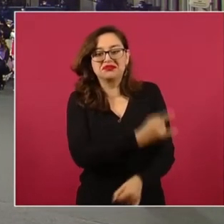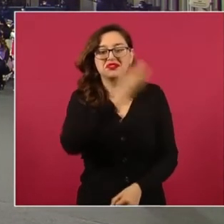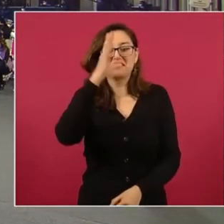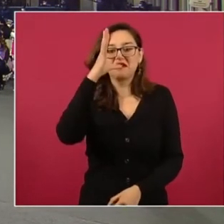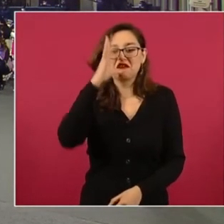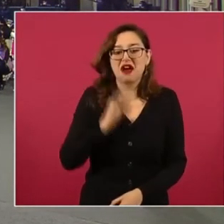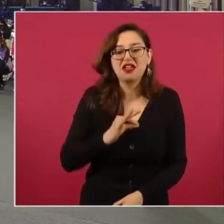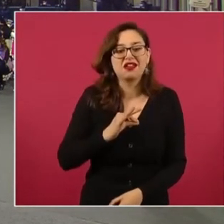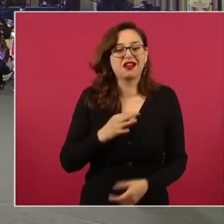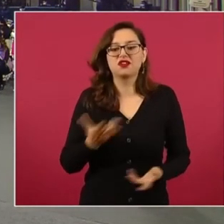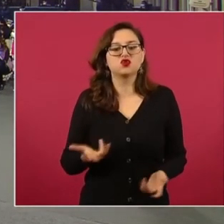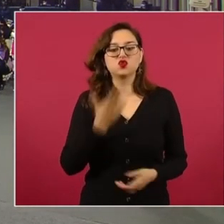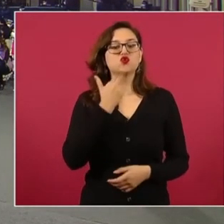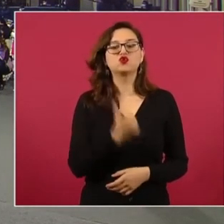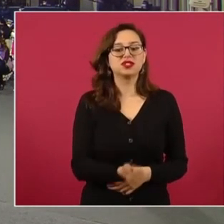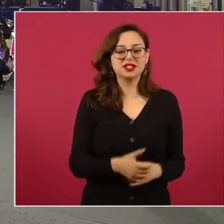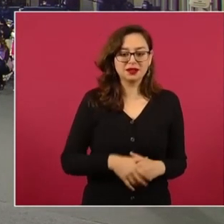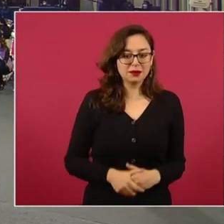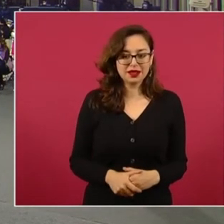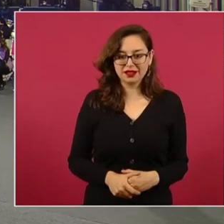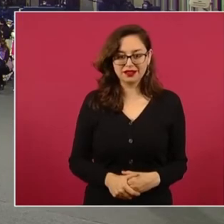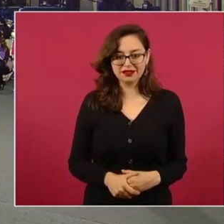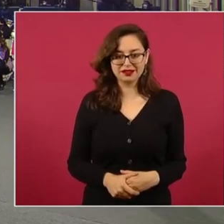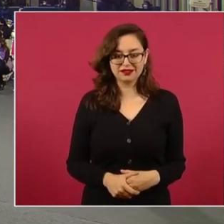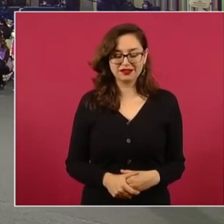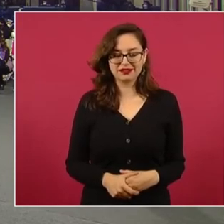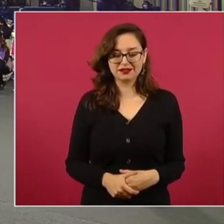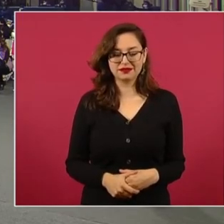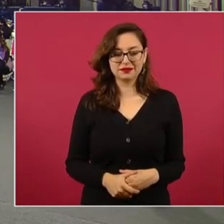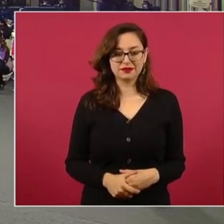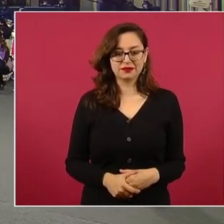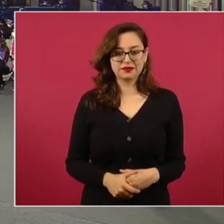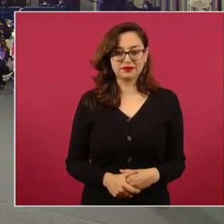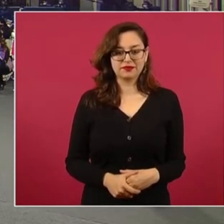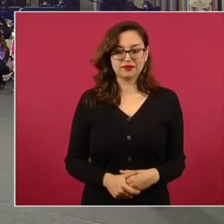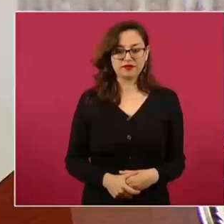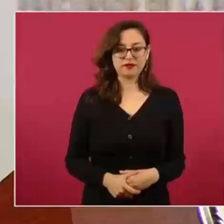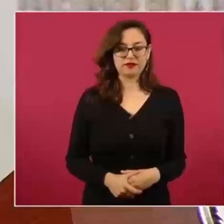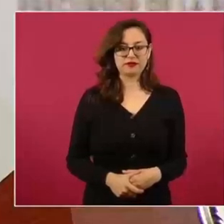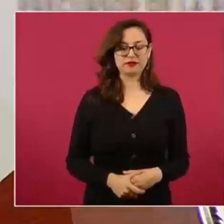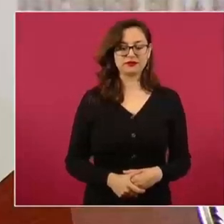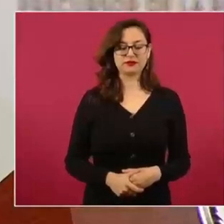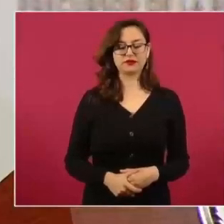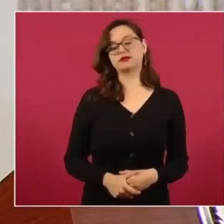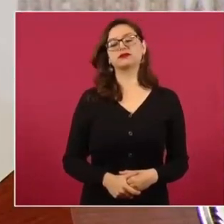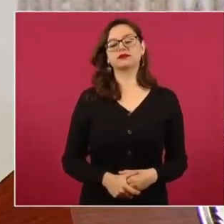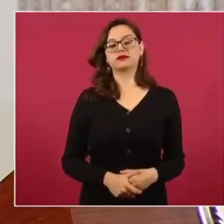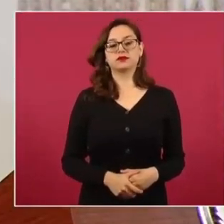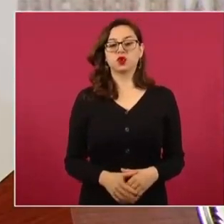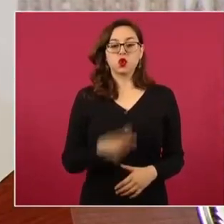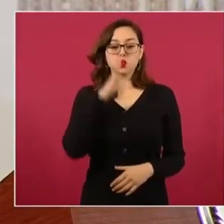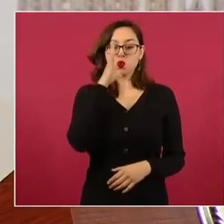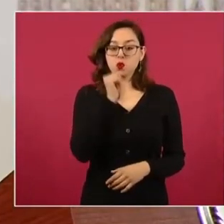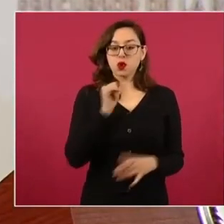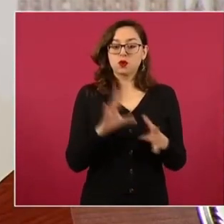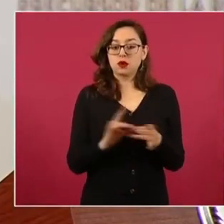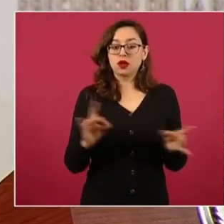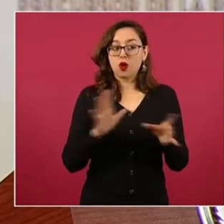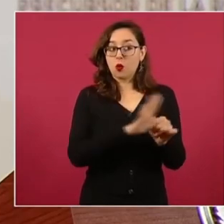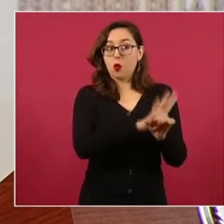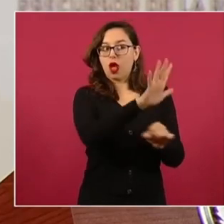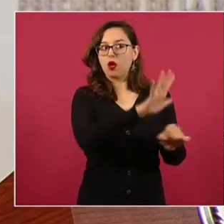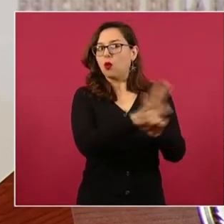No puedo yo hablar de casos específicos,